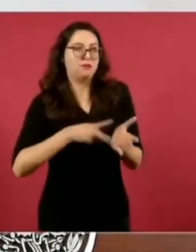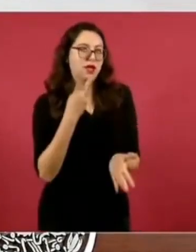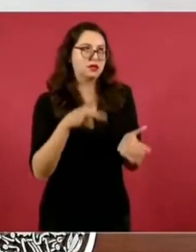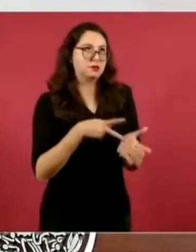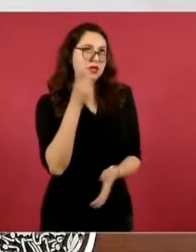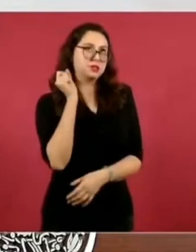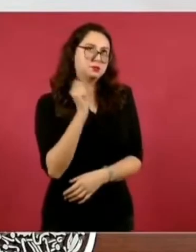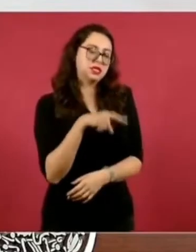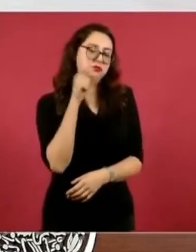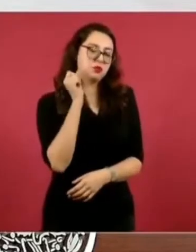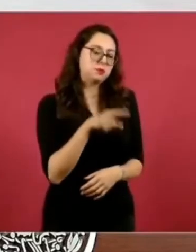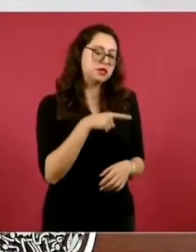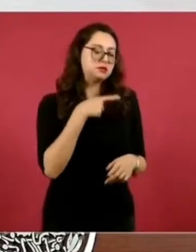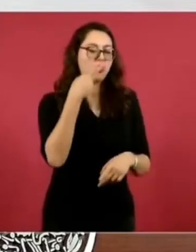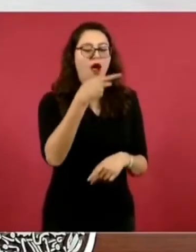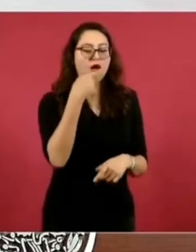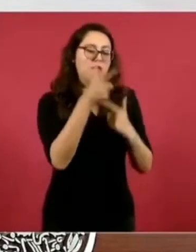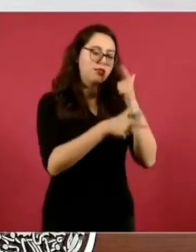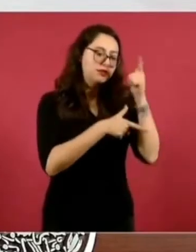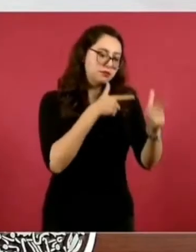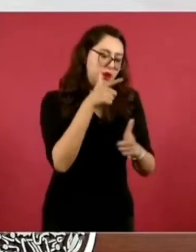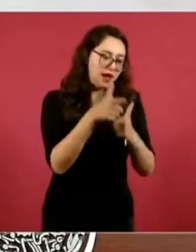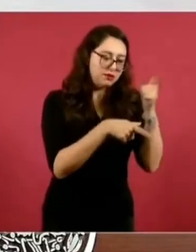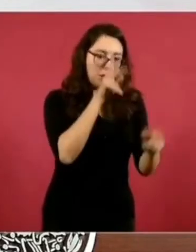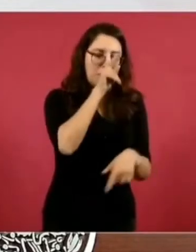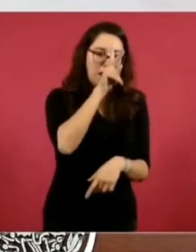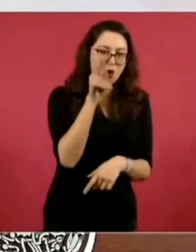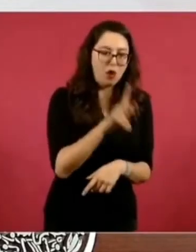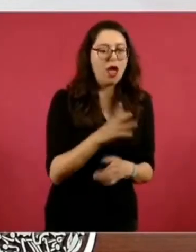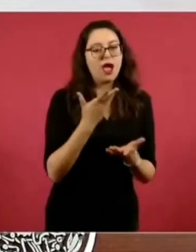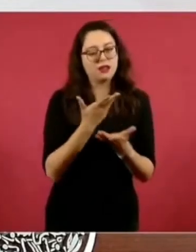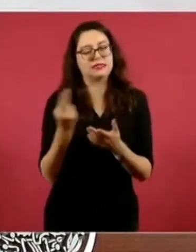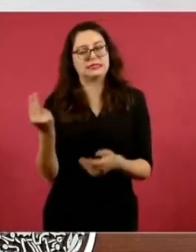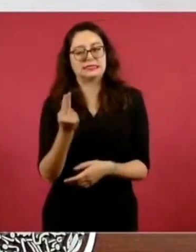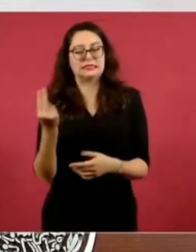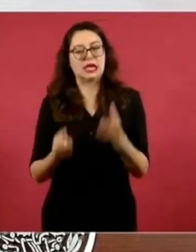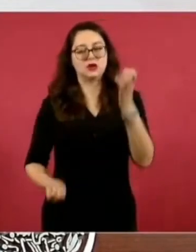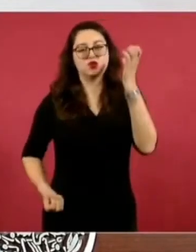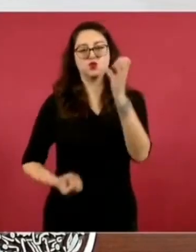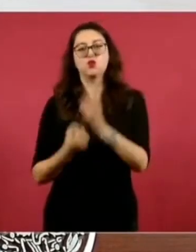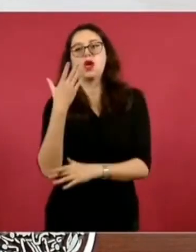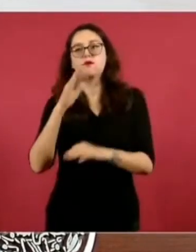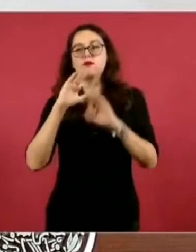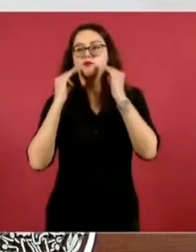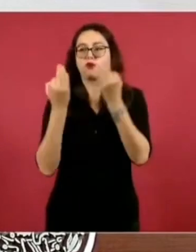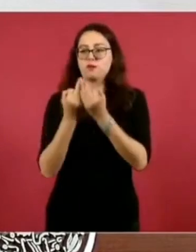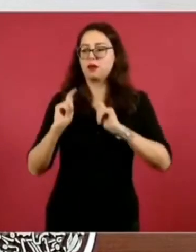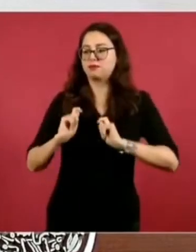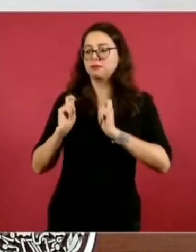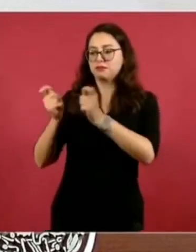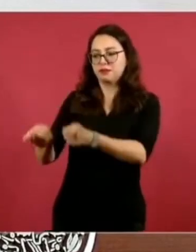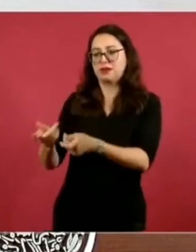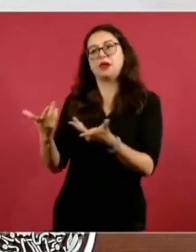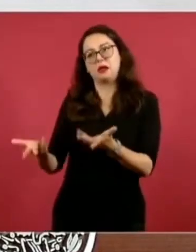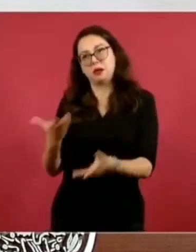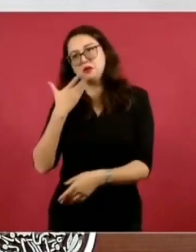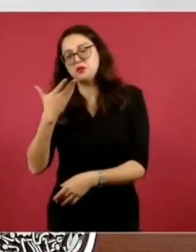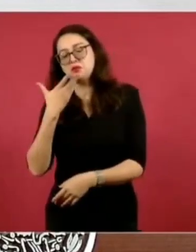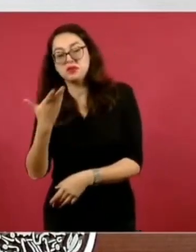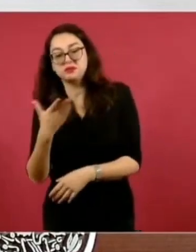presidenta, estoy muy orgulloso, muy orgulloso de la